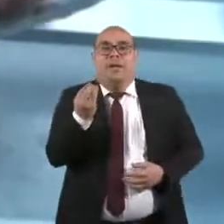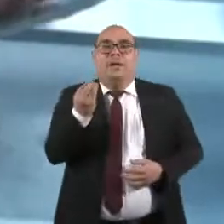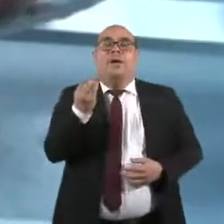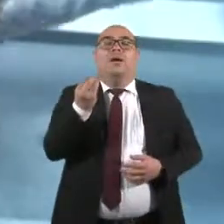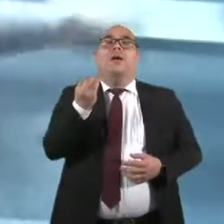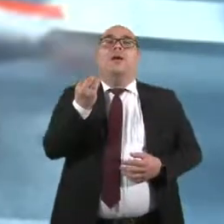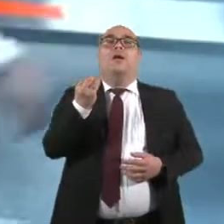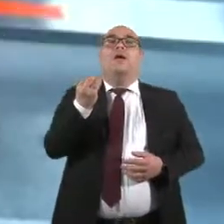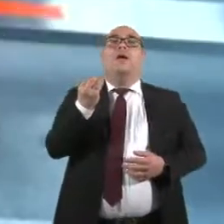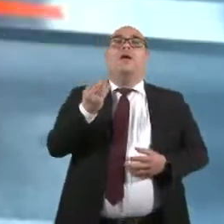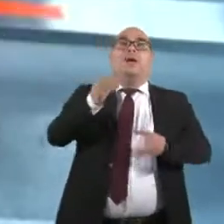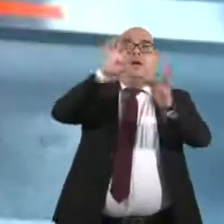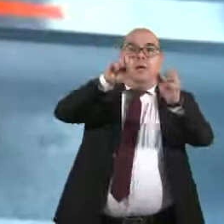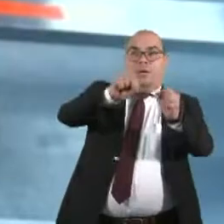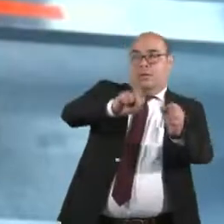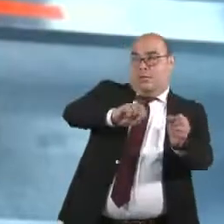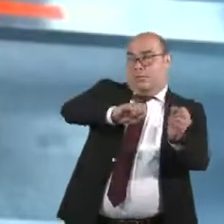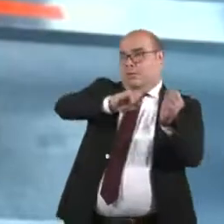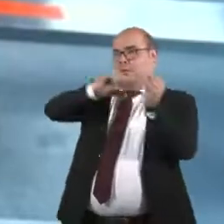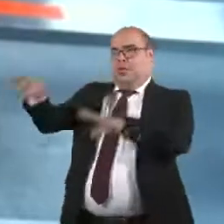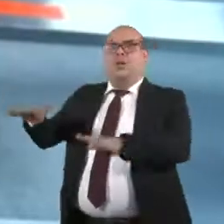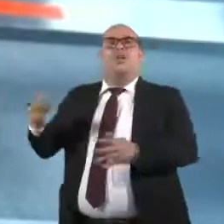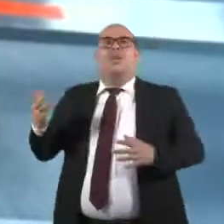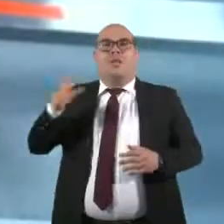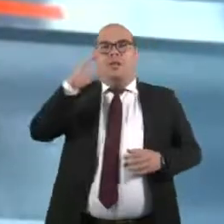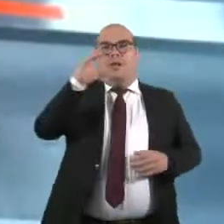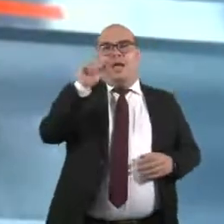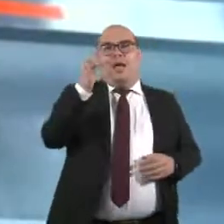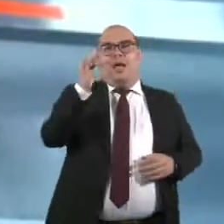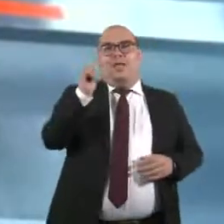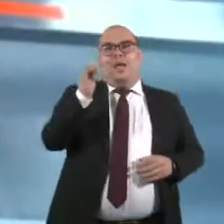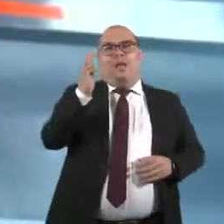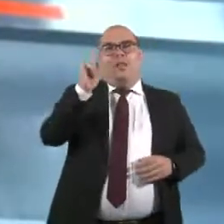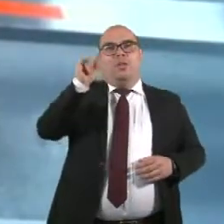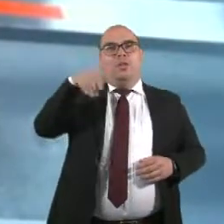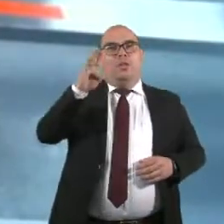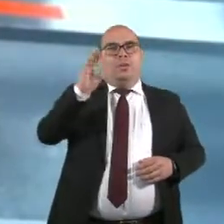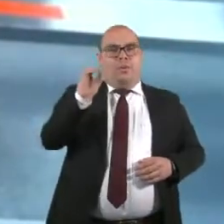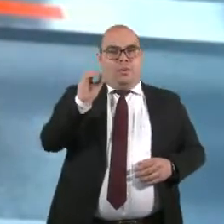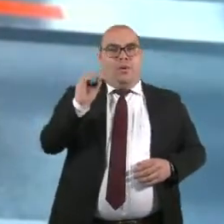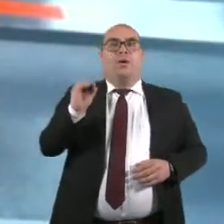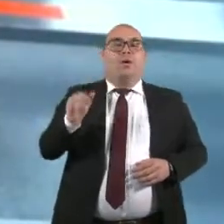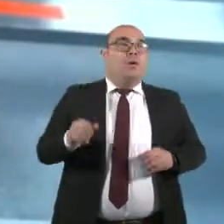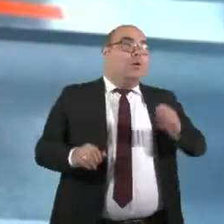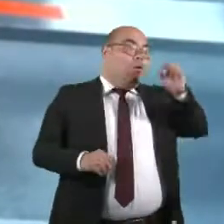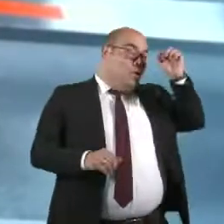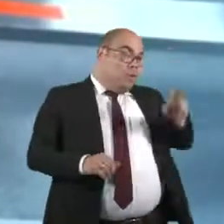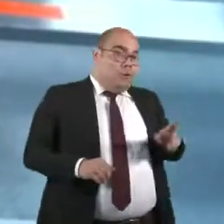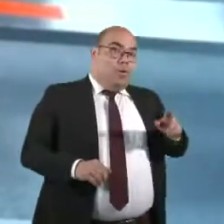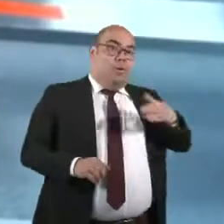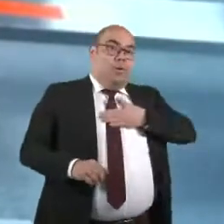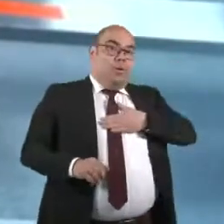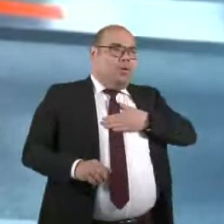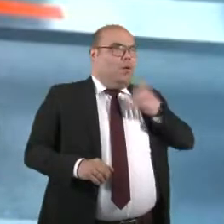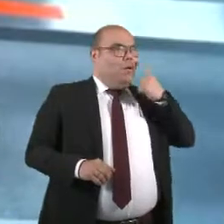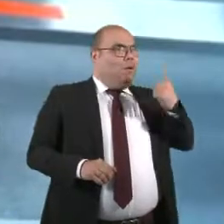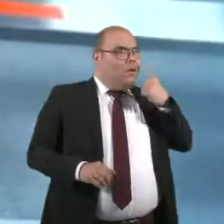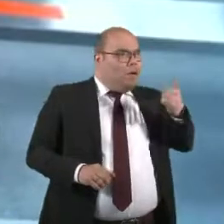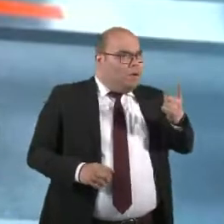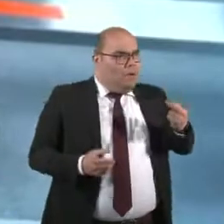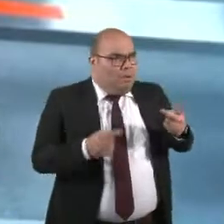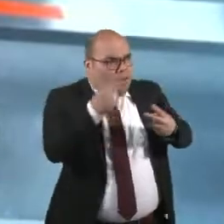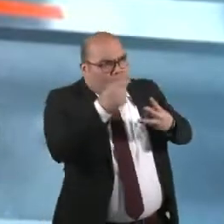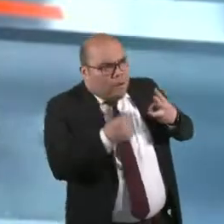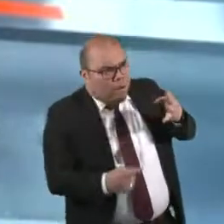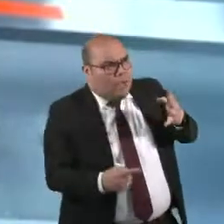trasladan hasta el Catatumbo por eso llegamos al Catatumbo. Cuando estamos en el sur de Bolívar observamos que no hay se nos están acabando